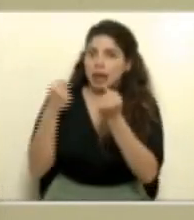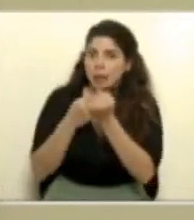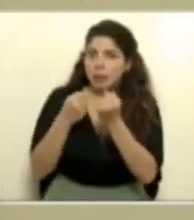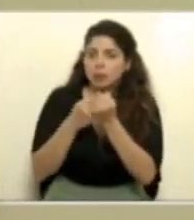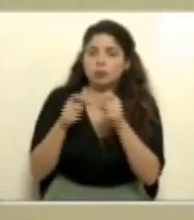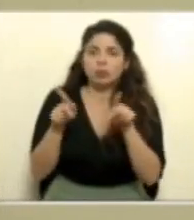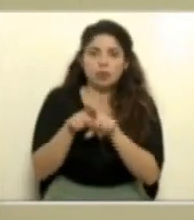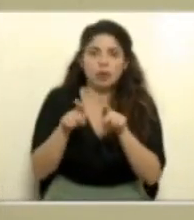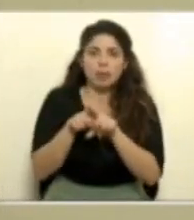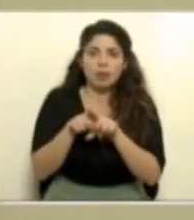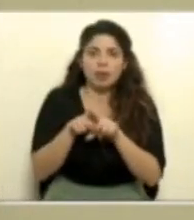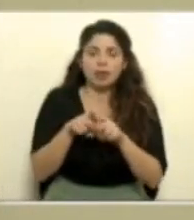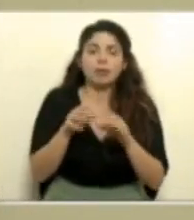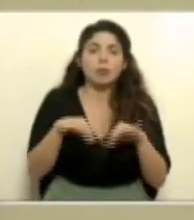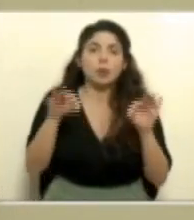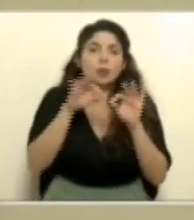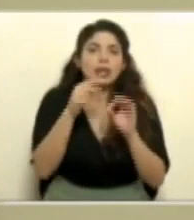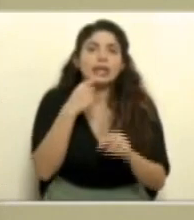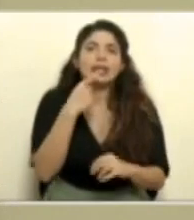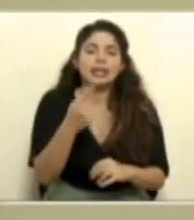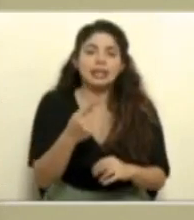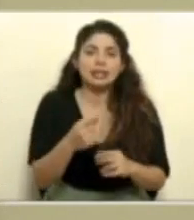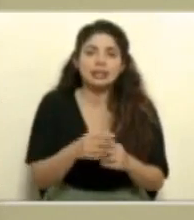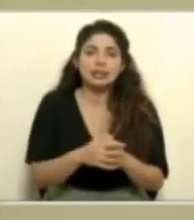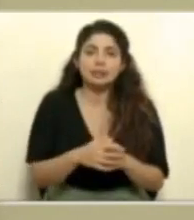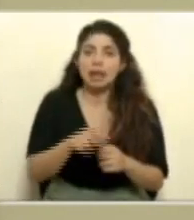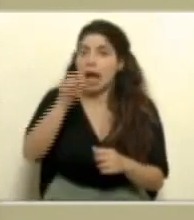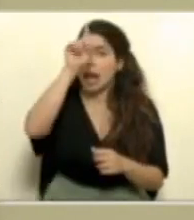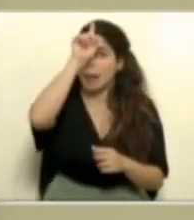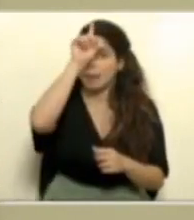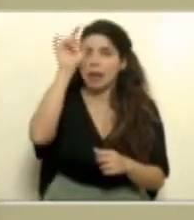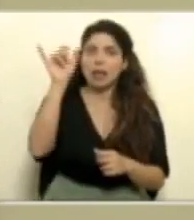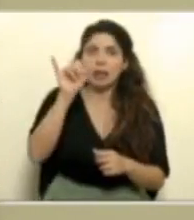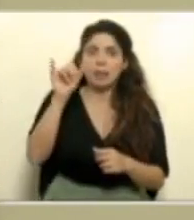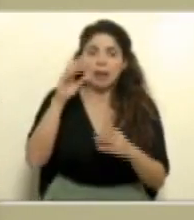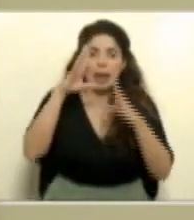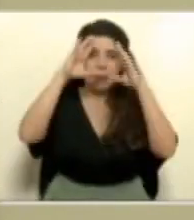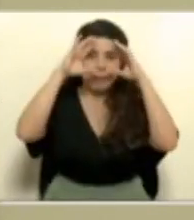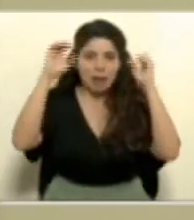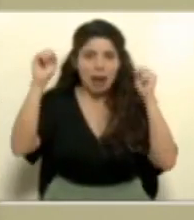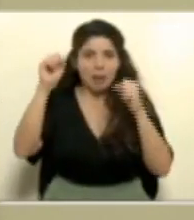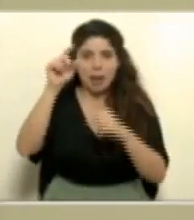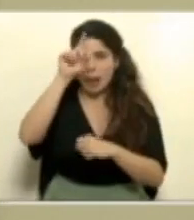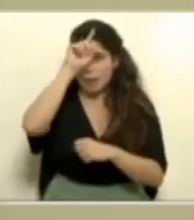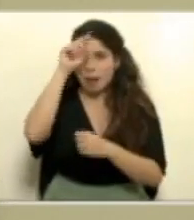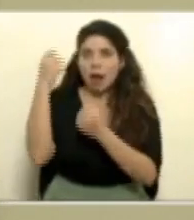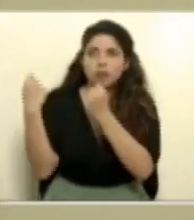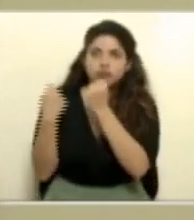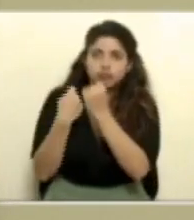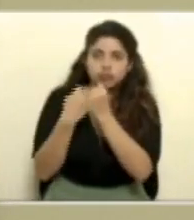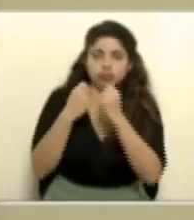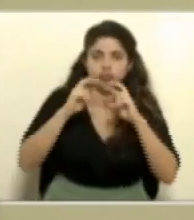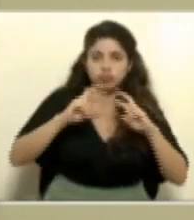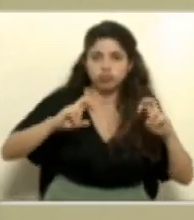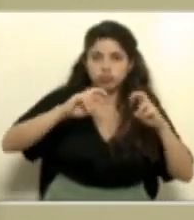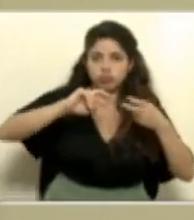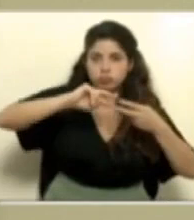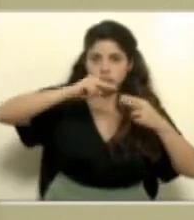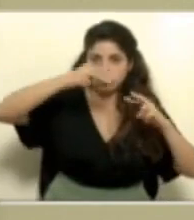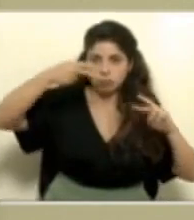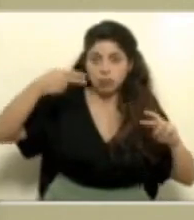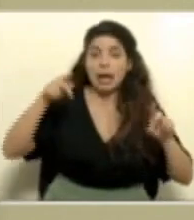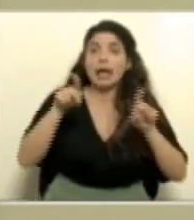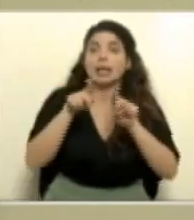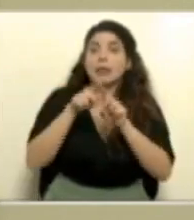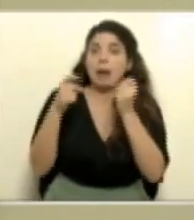decirlo la Alemania también a través de la embajada ha estado apoyando la vigilancia genómica y claro que también